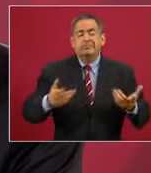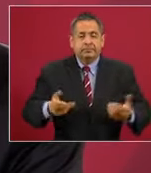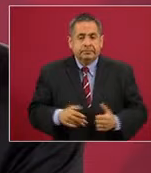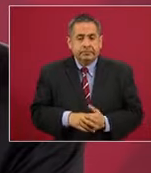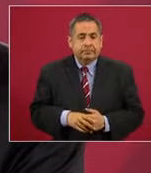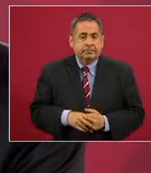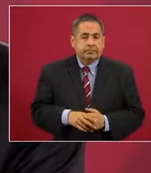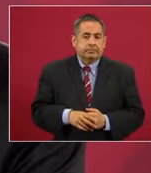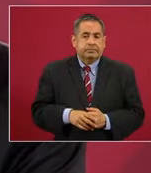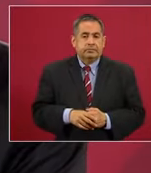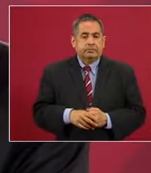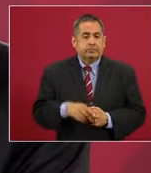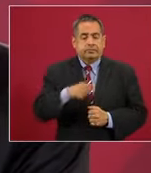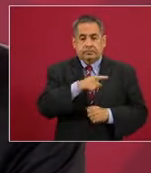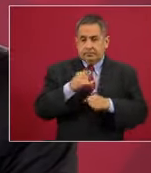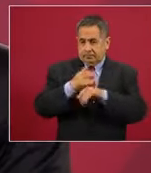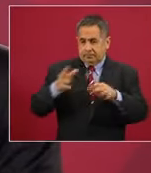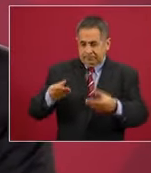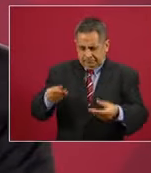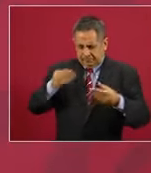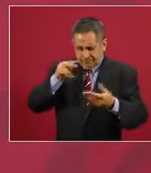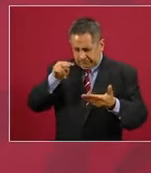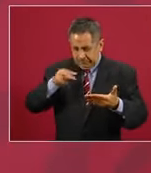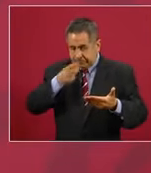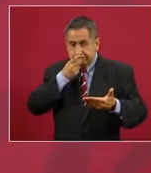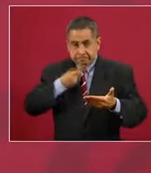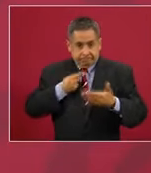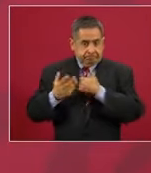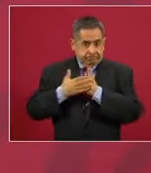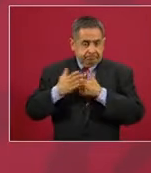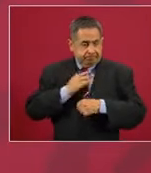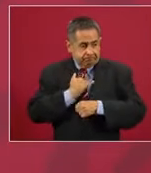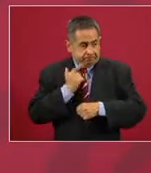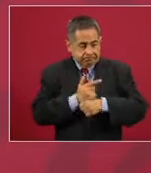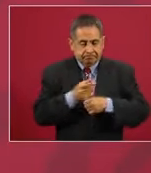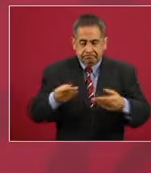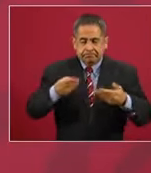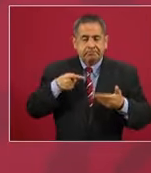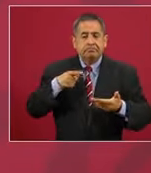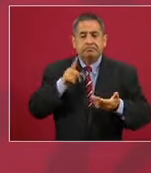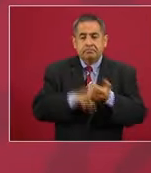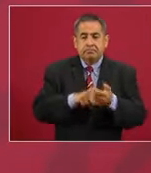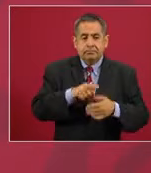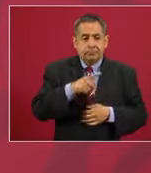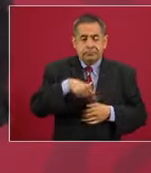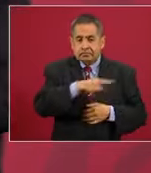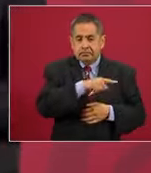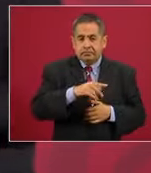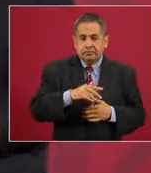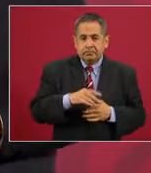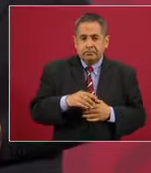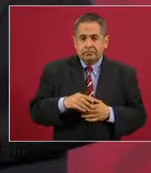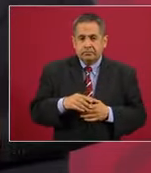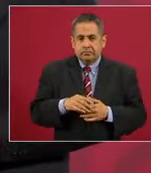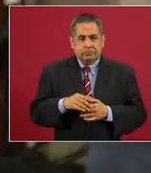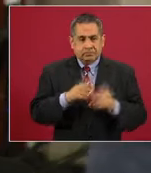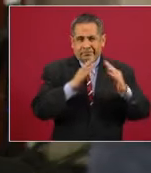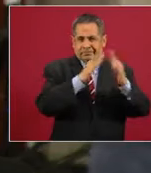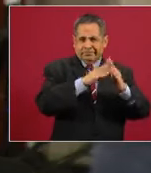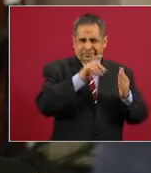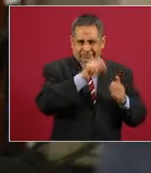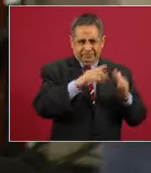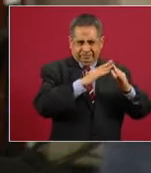Y el informe que tengo es que en la casa que estaba tomada